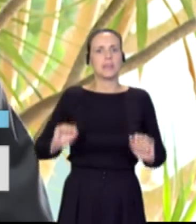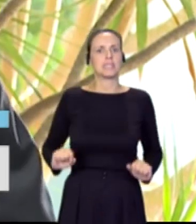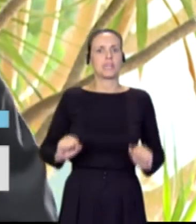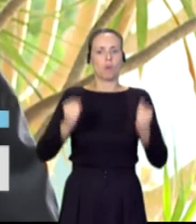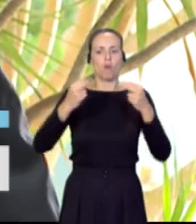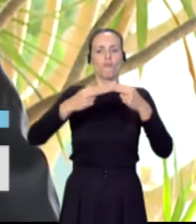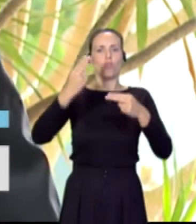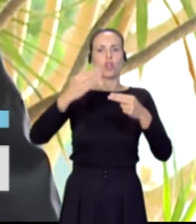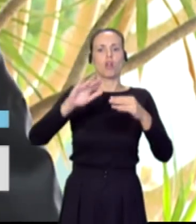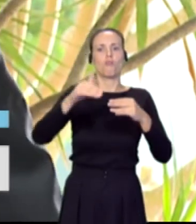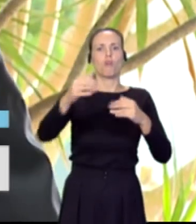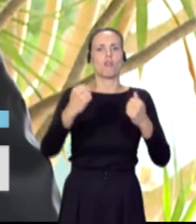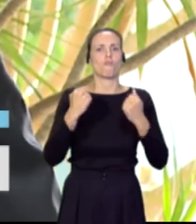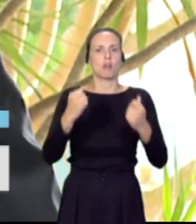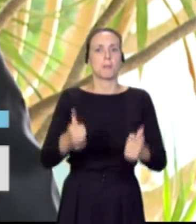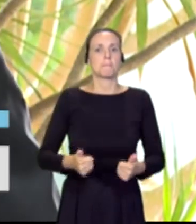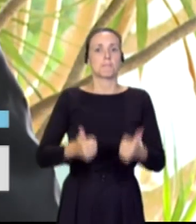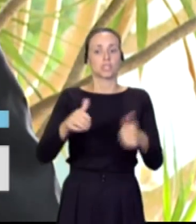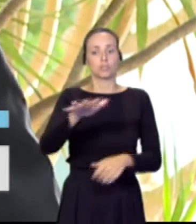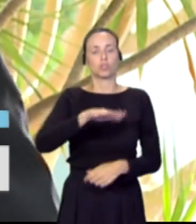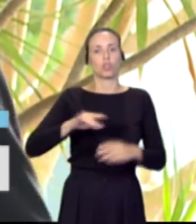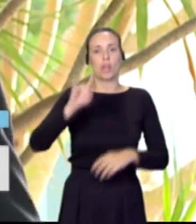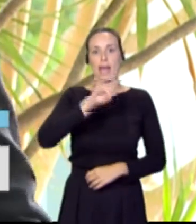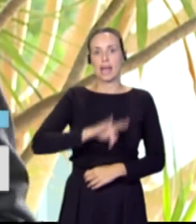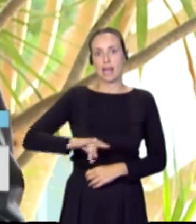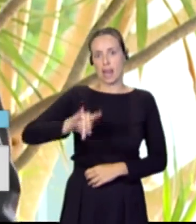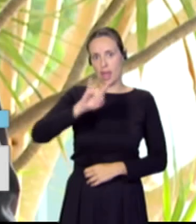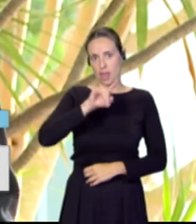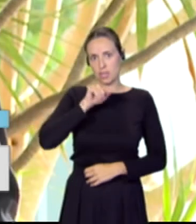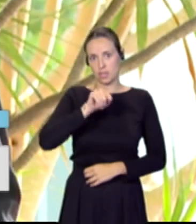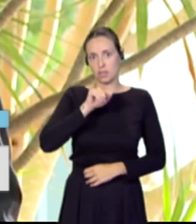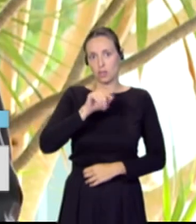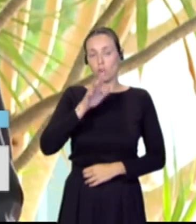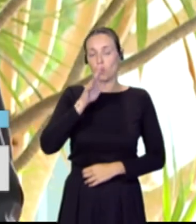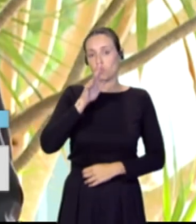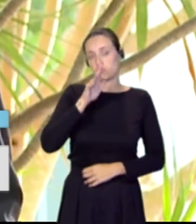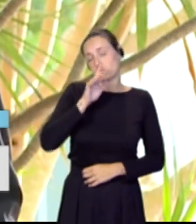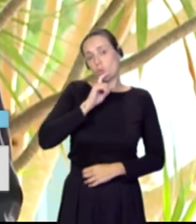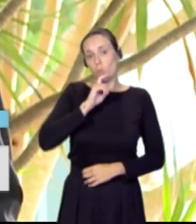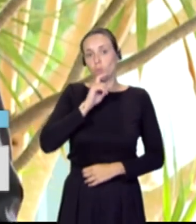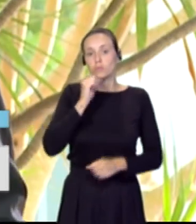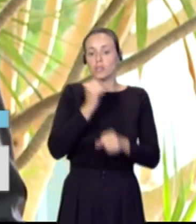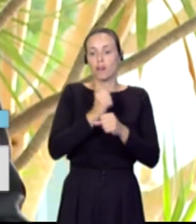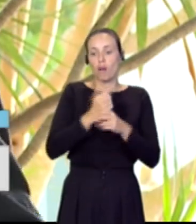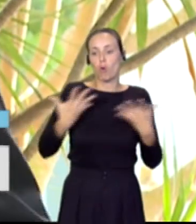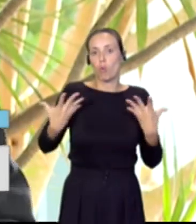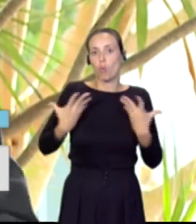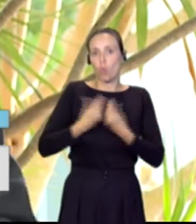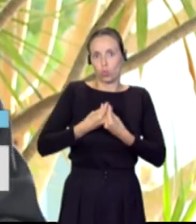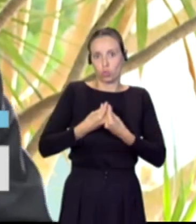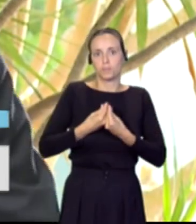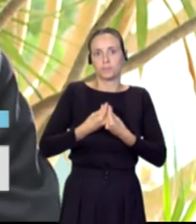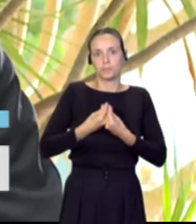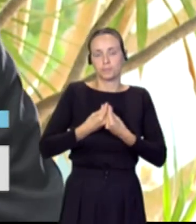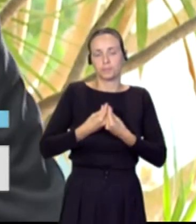a través de las Islas Canarias con operaciones conjuntas con la